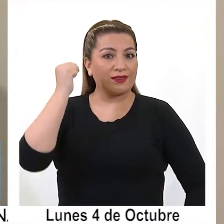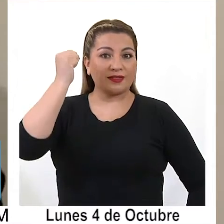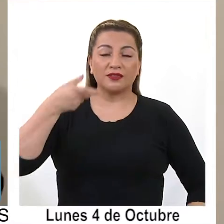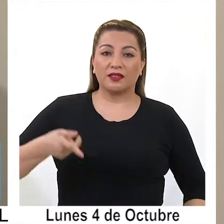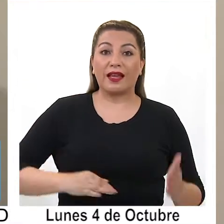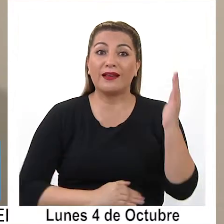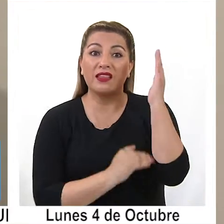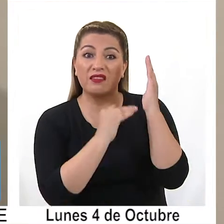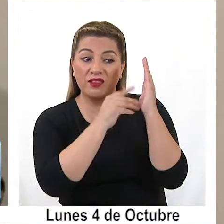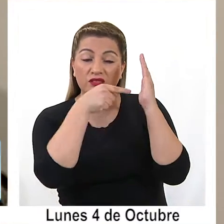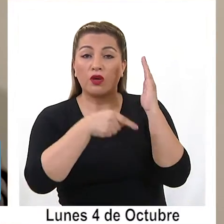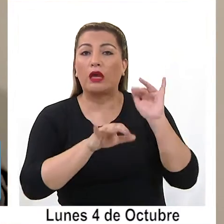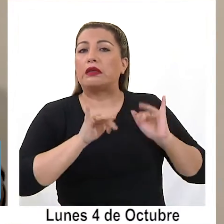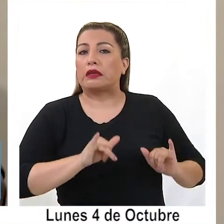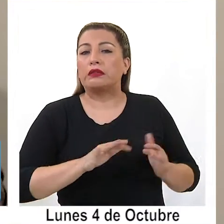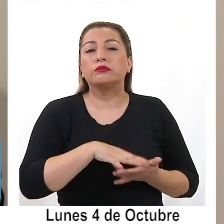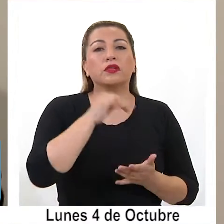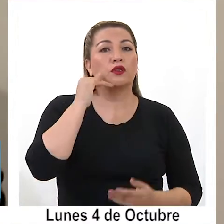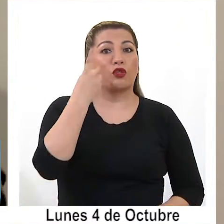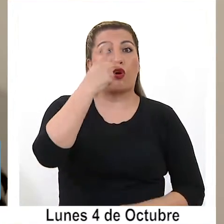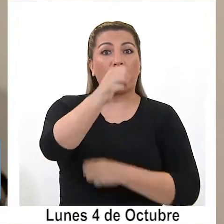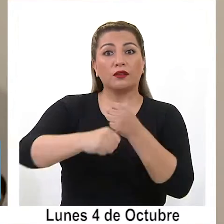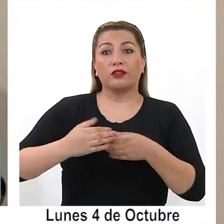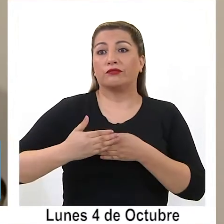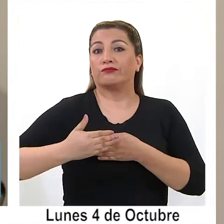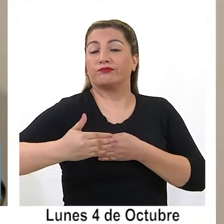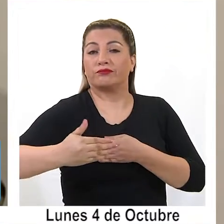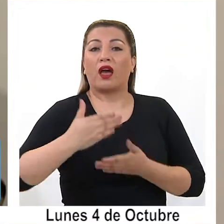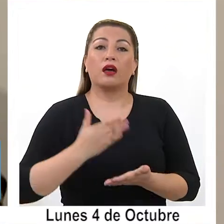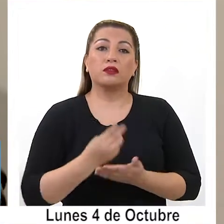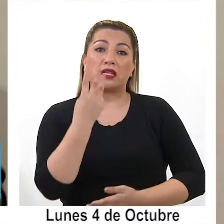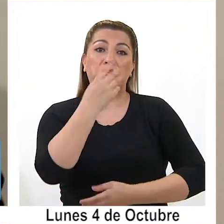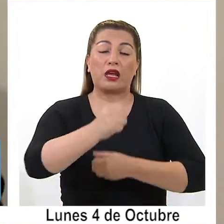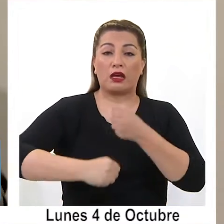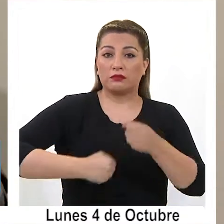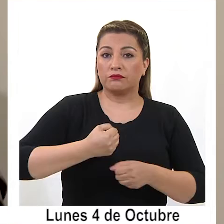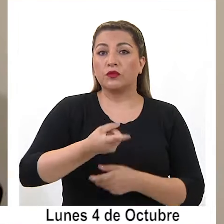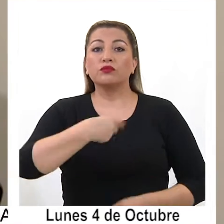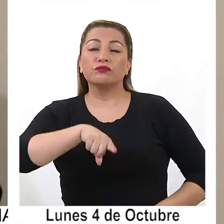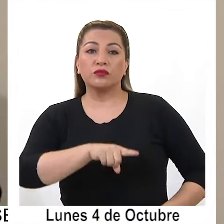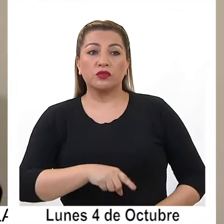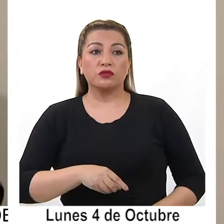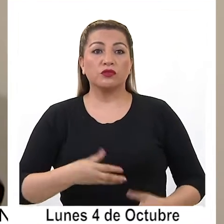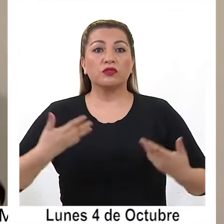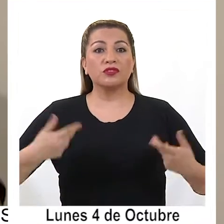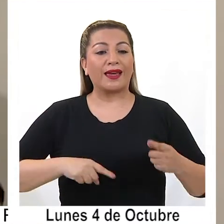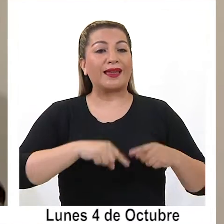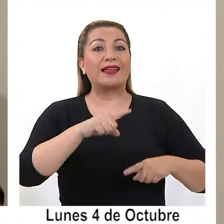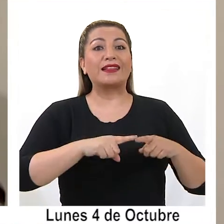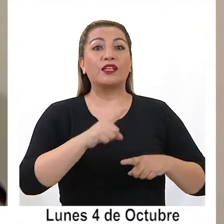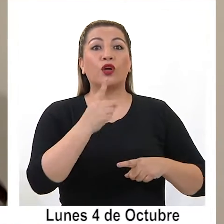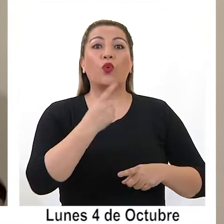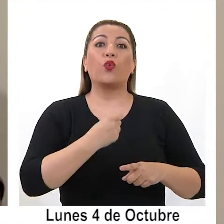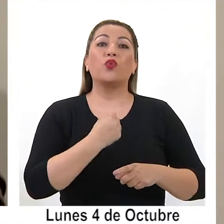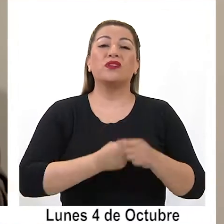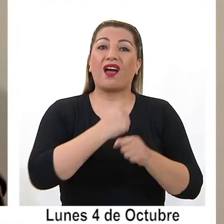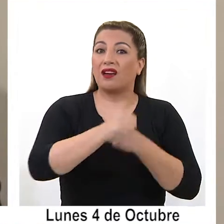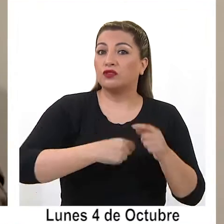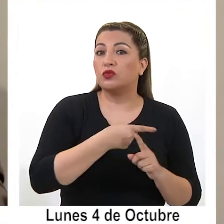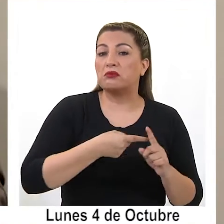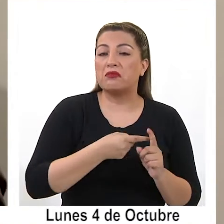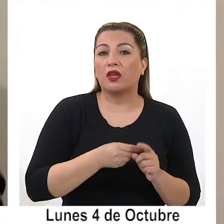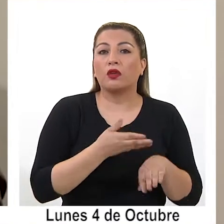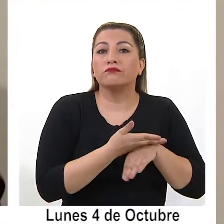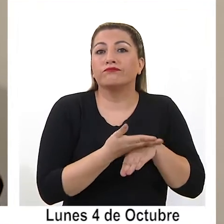donde el edificio queda para la ciudad. Había un plazo de dos años ampliable máximo a tres. Nosotros recibimos el terreno con un año y medio de retraso por causas